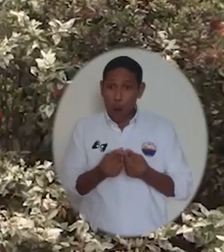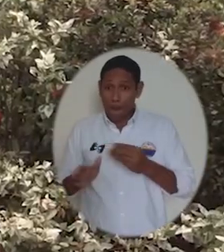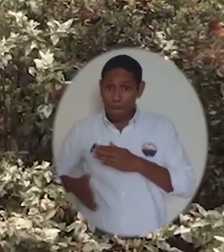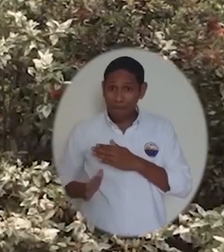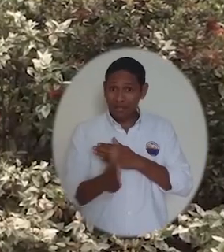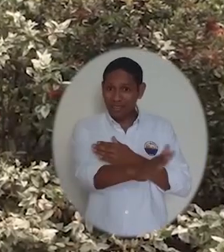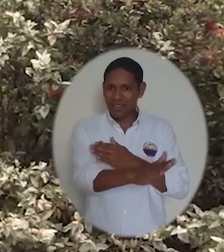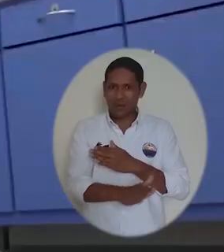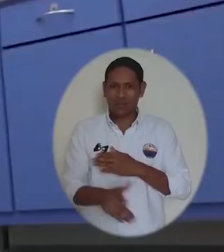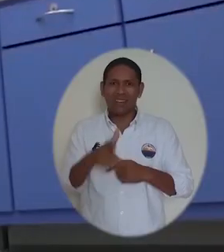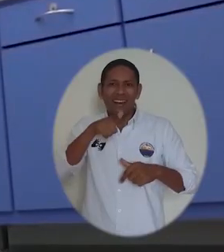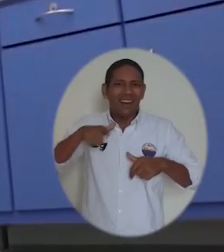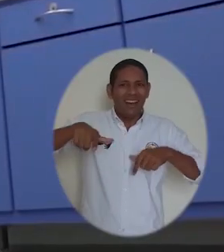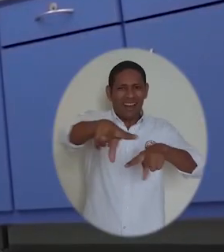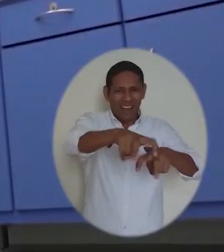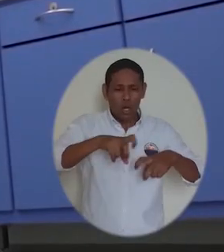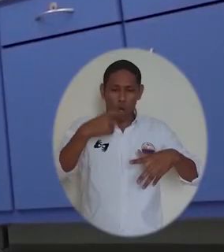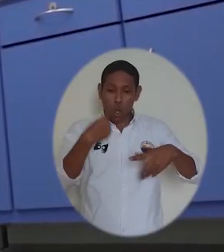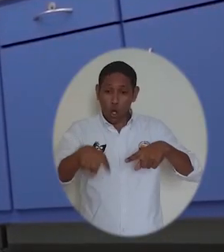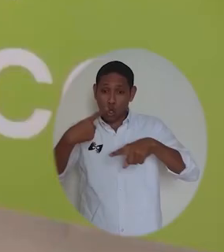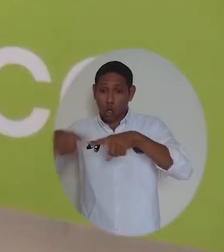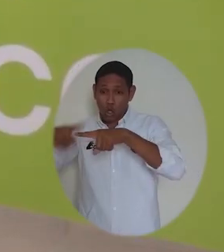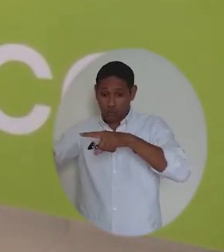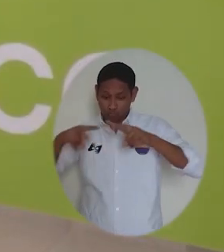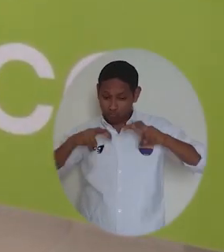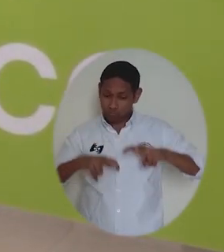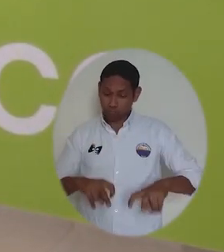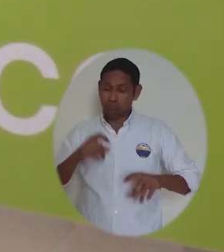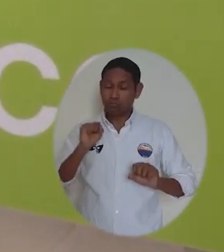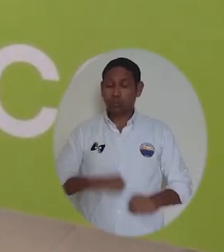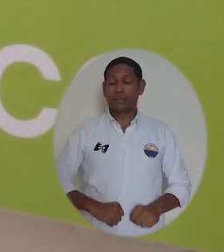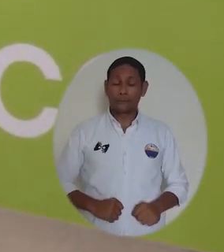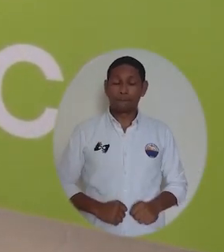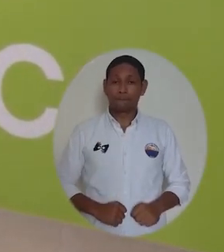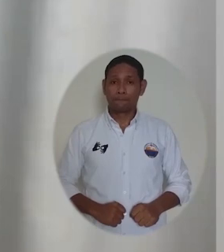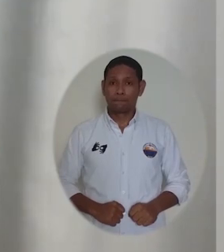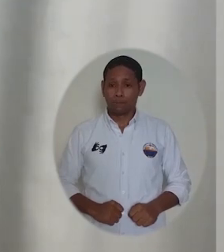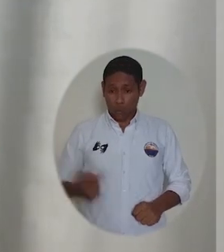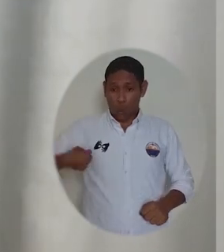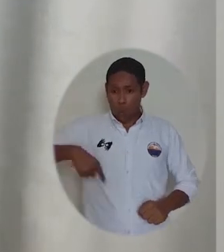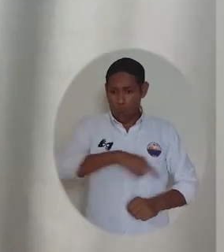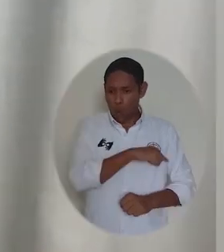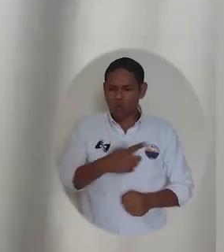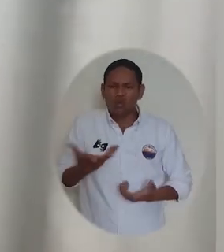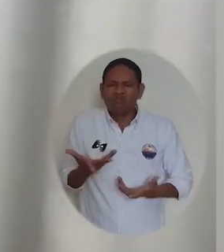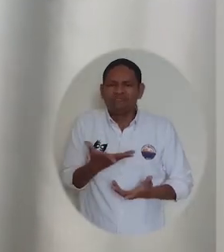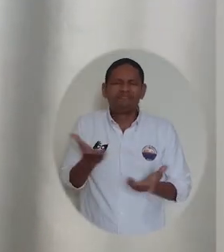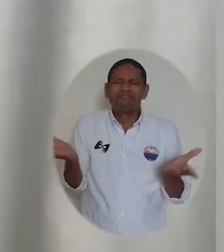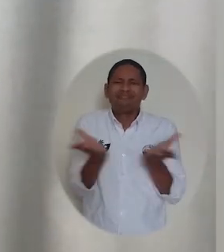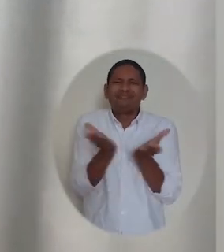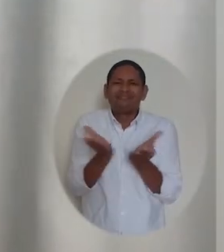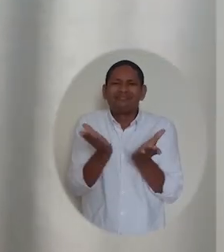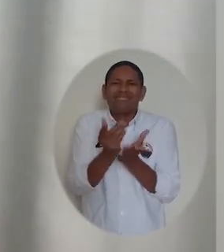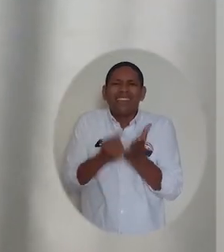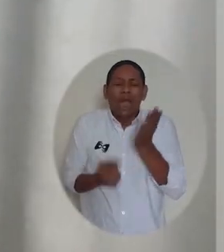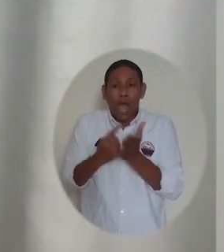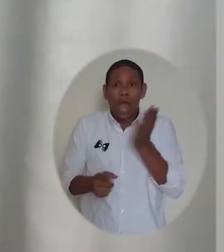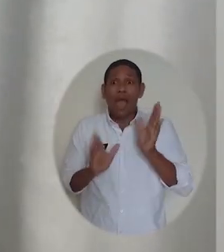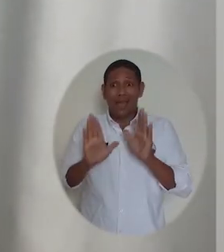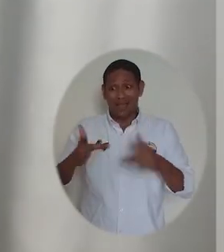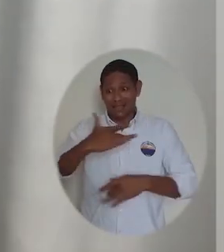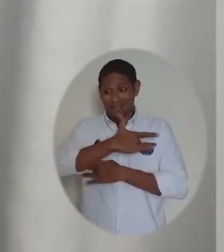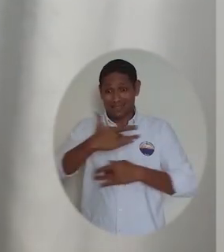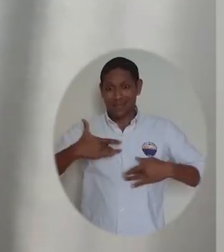sector agrícola, pecuario, acuícola y pesquero, entre otras líneas de investigación. Como estudiantes que somos del área de la salud,